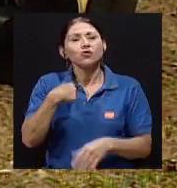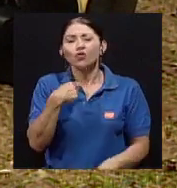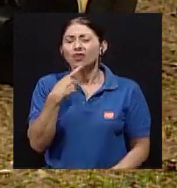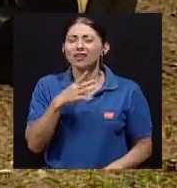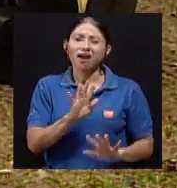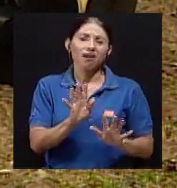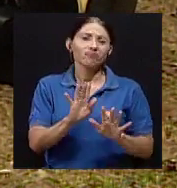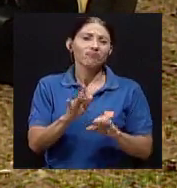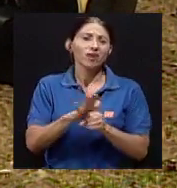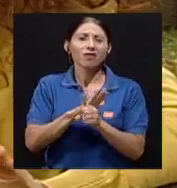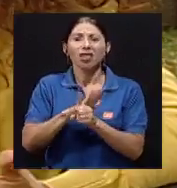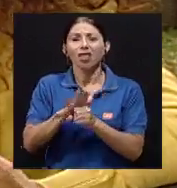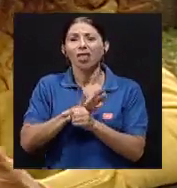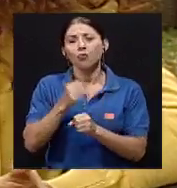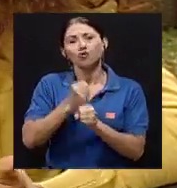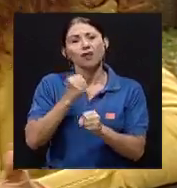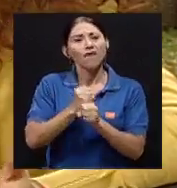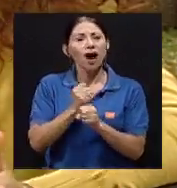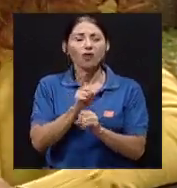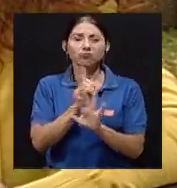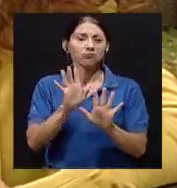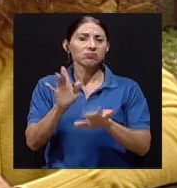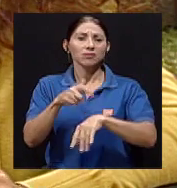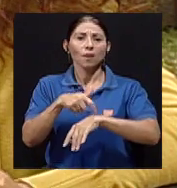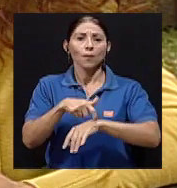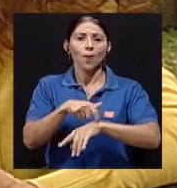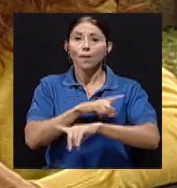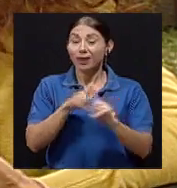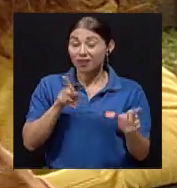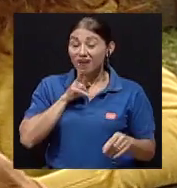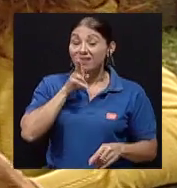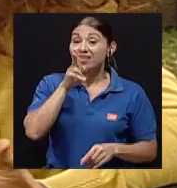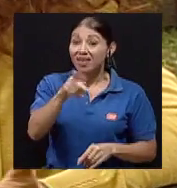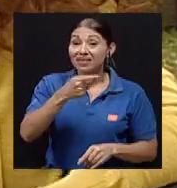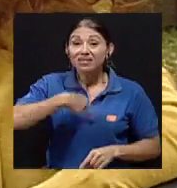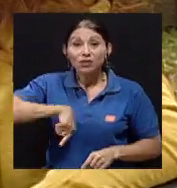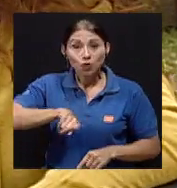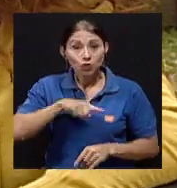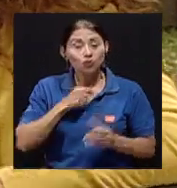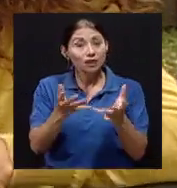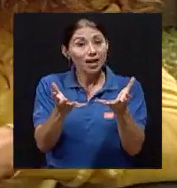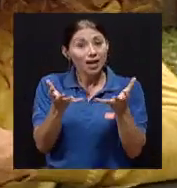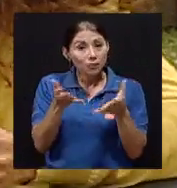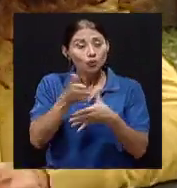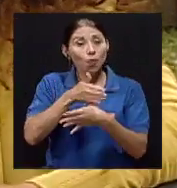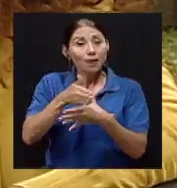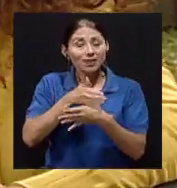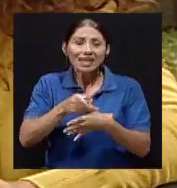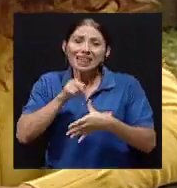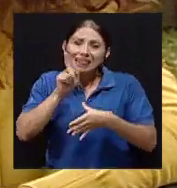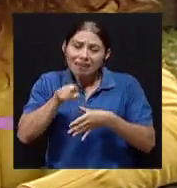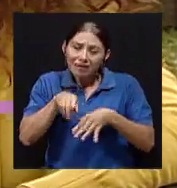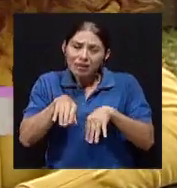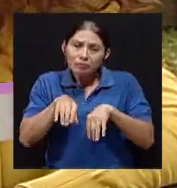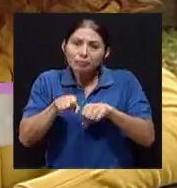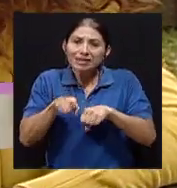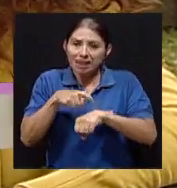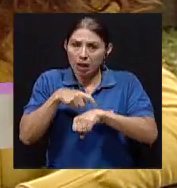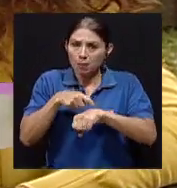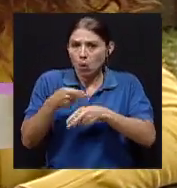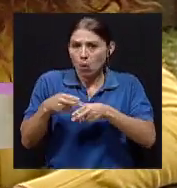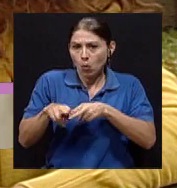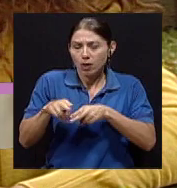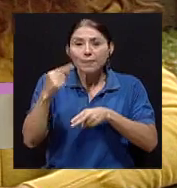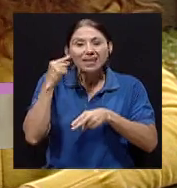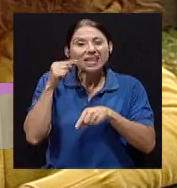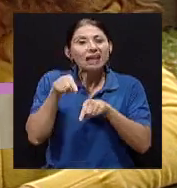mucho trabajo y no tengo tiempo, pero la verdad es que sí queremos compartir en comunidad, hay que dedicarle un poquito de tiempo y